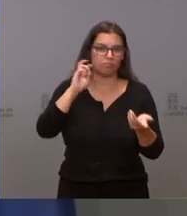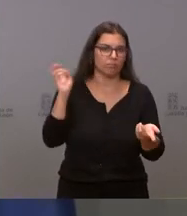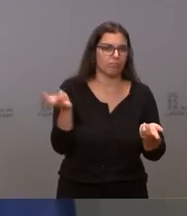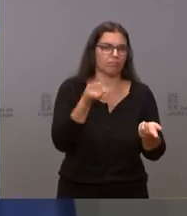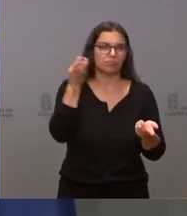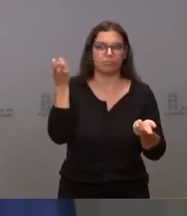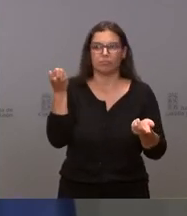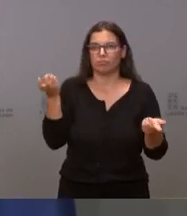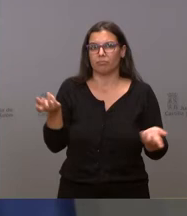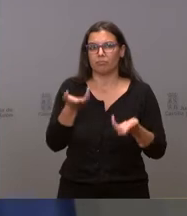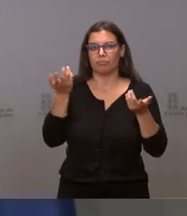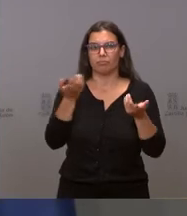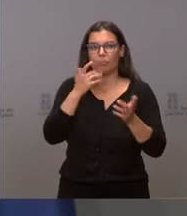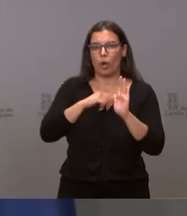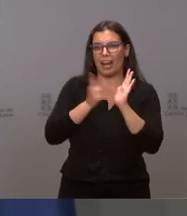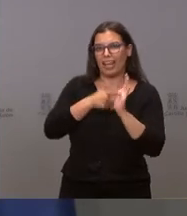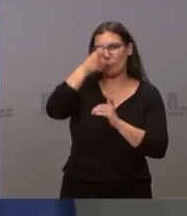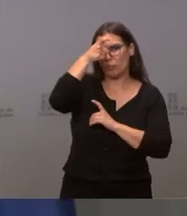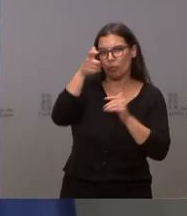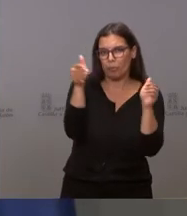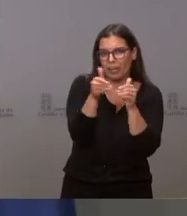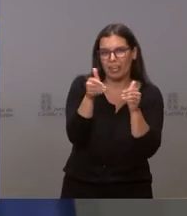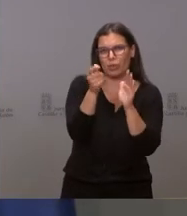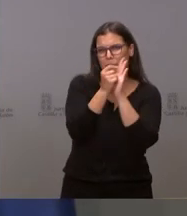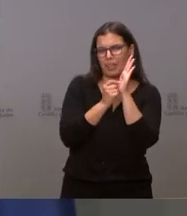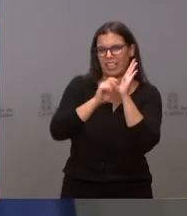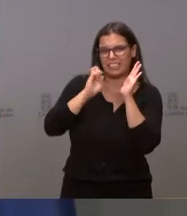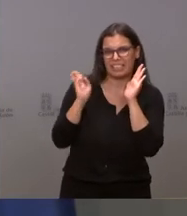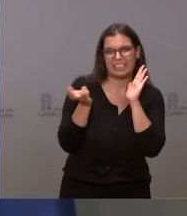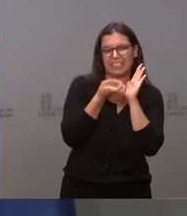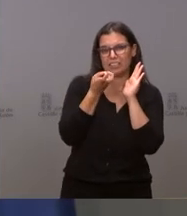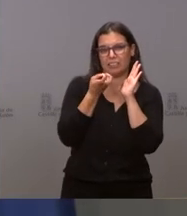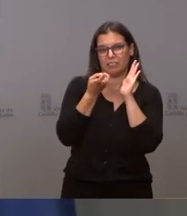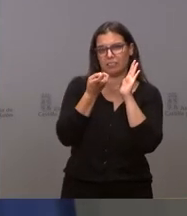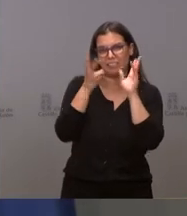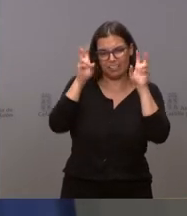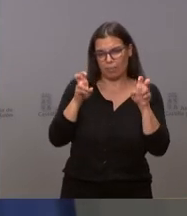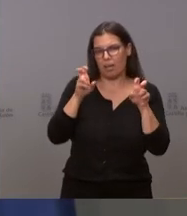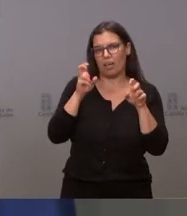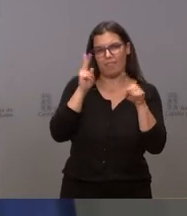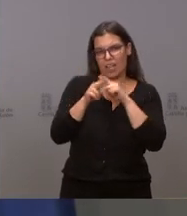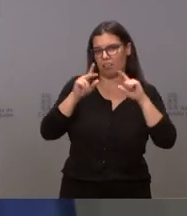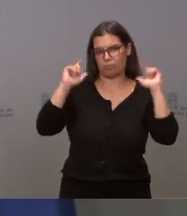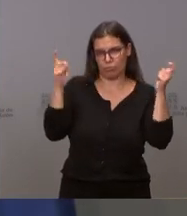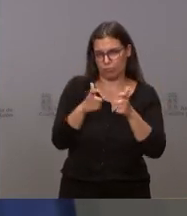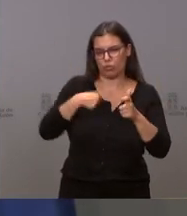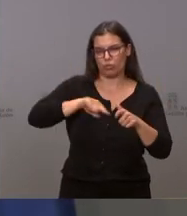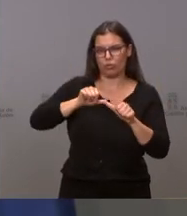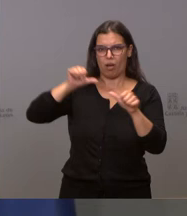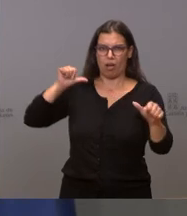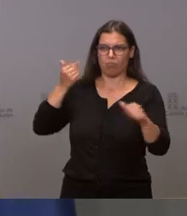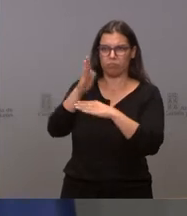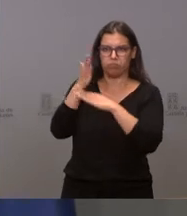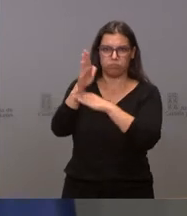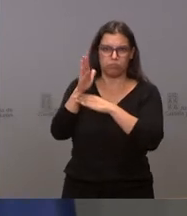por ejemplo, la ley de pequeños municipios, toda la batería de medidas sobre despoblación que hemos planteado de manera